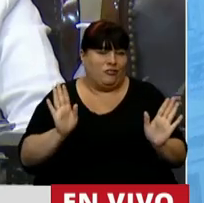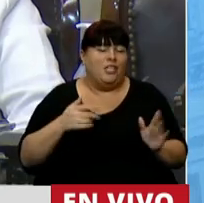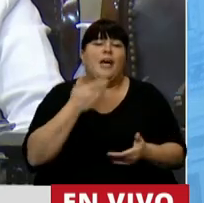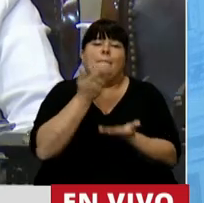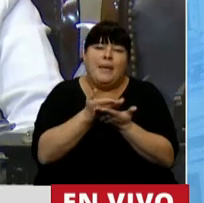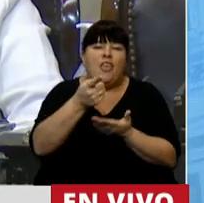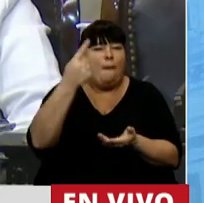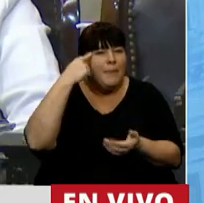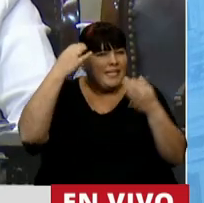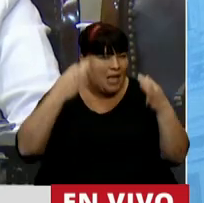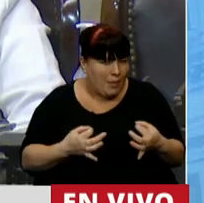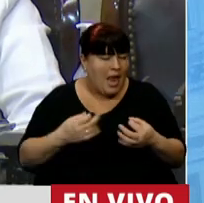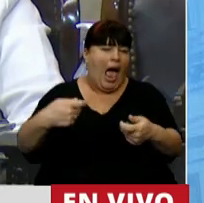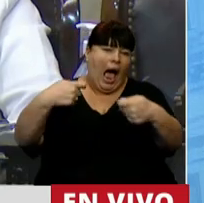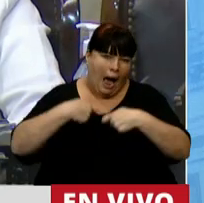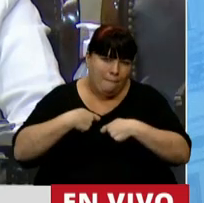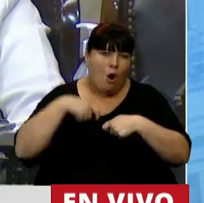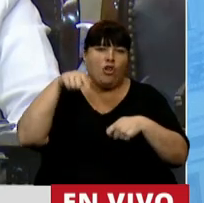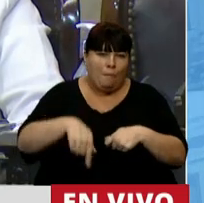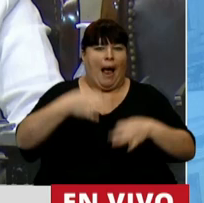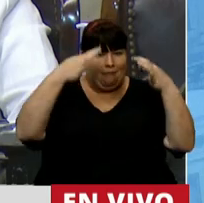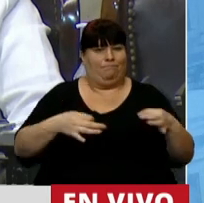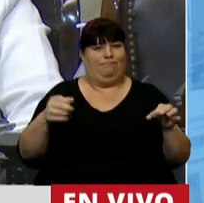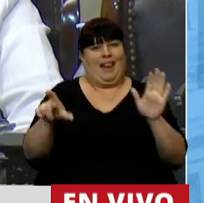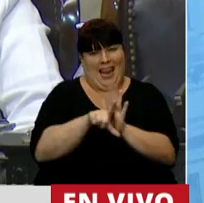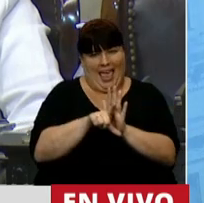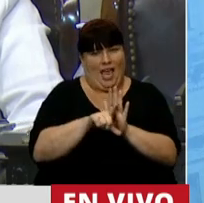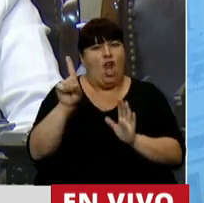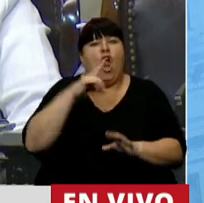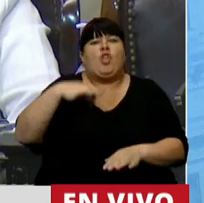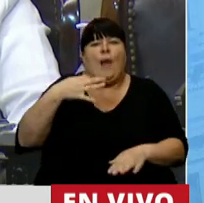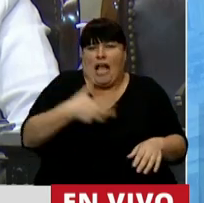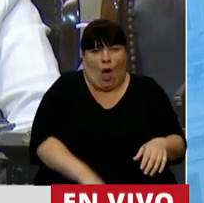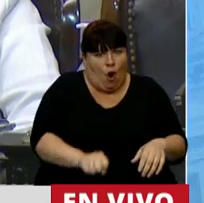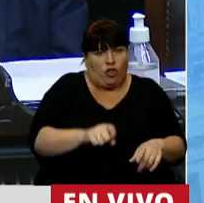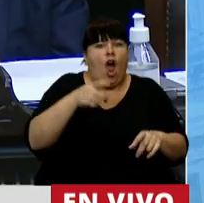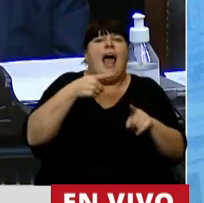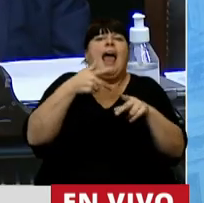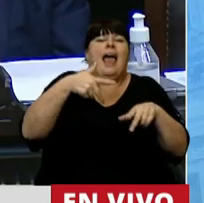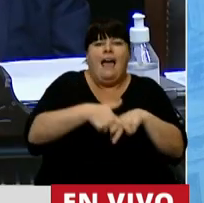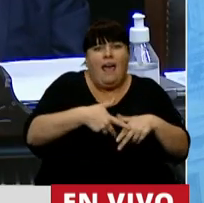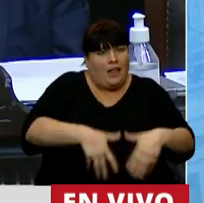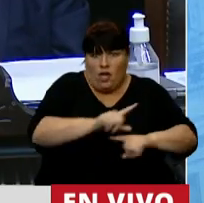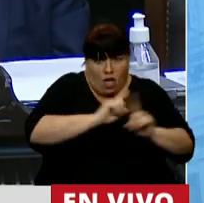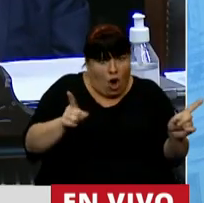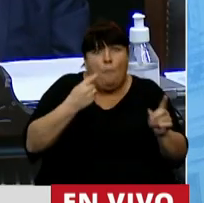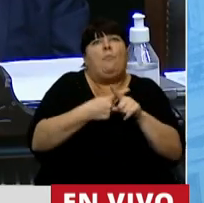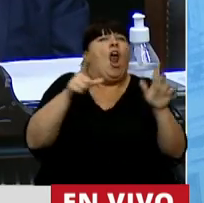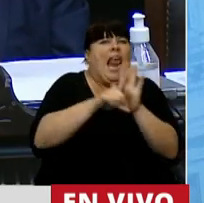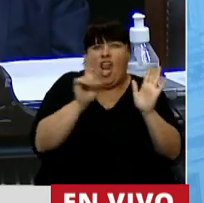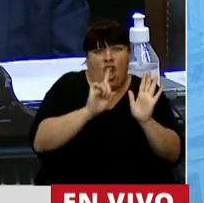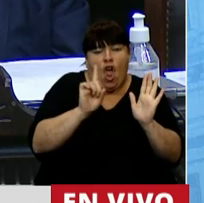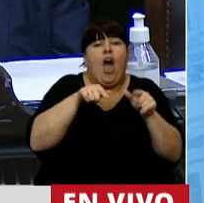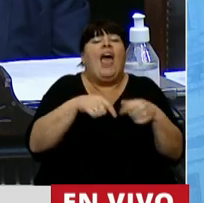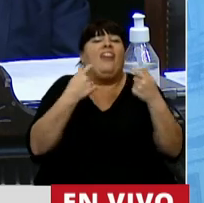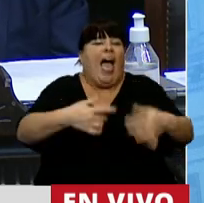Les pido que revisen y que nos acompañen para que esto sea ley porque no es obligatorio abortar ni interrumpir un embarazo porque esto sea ley, sino